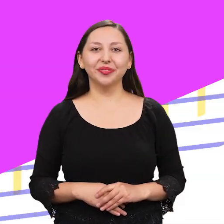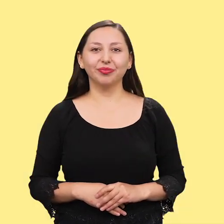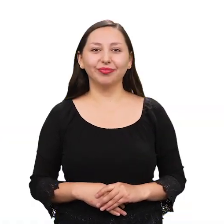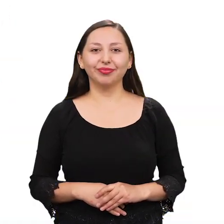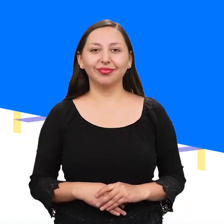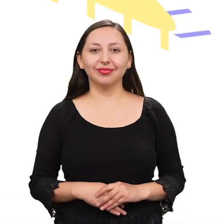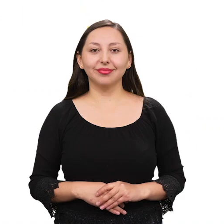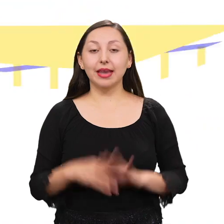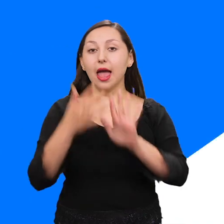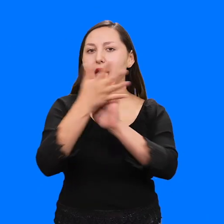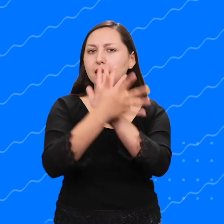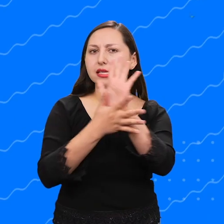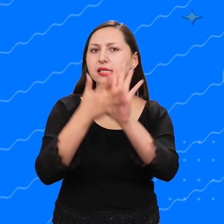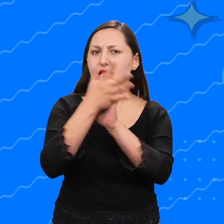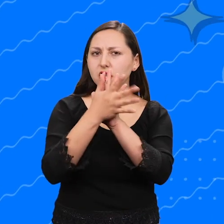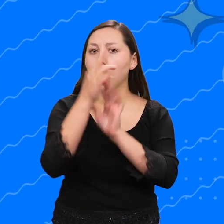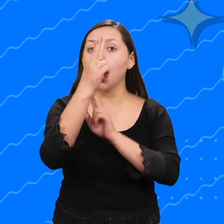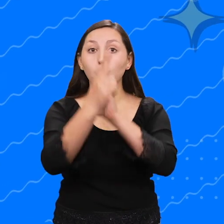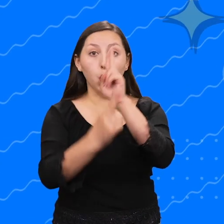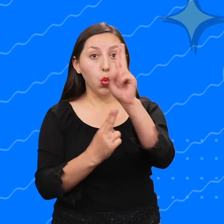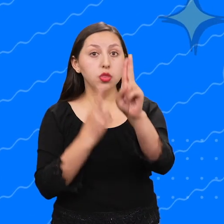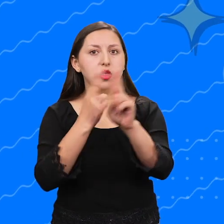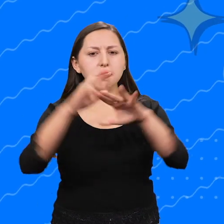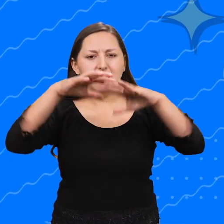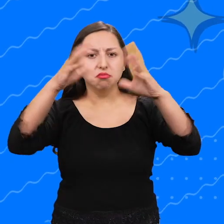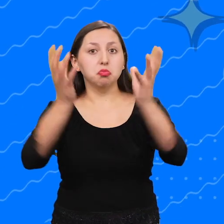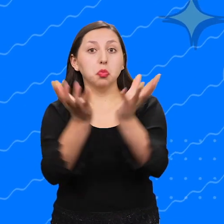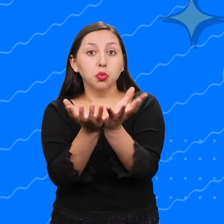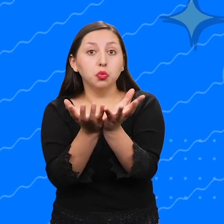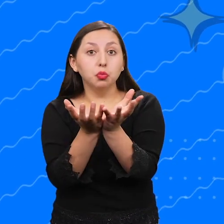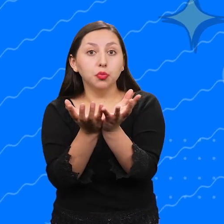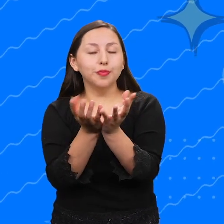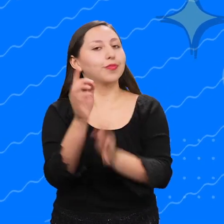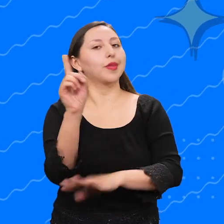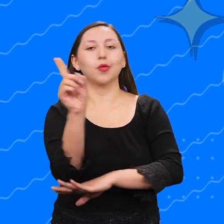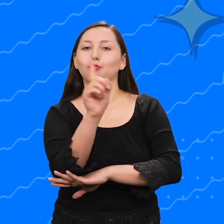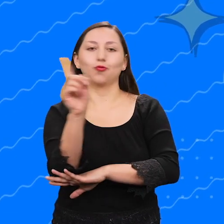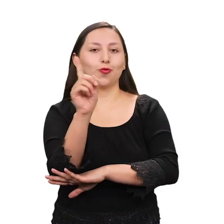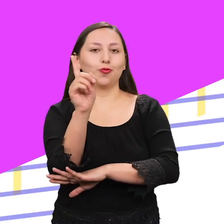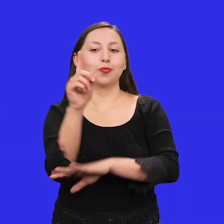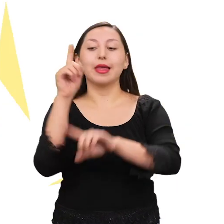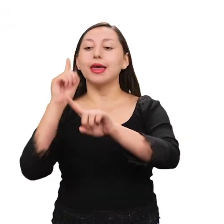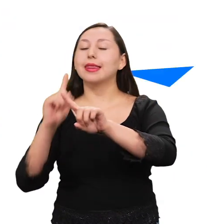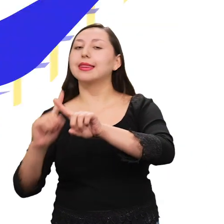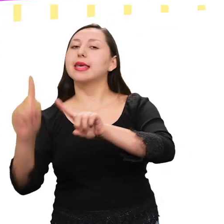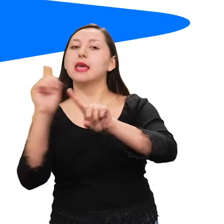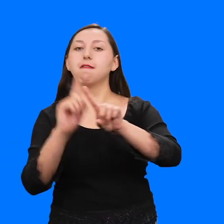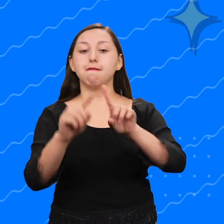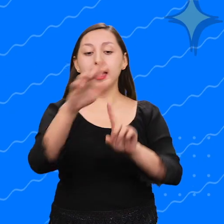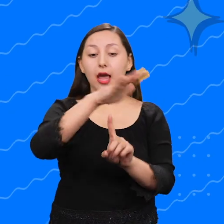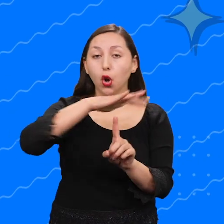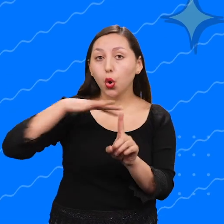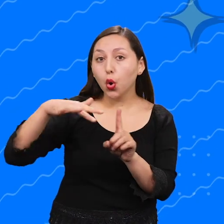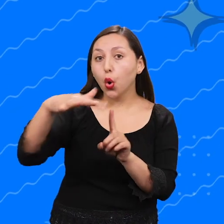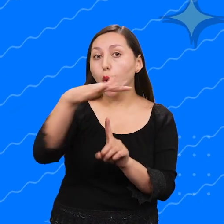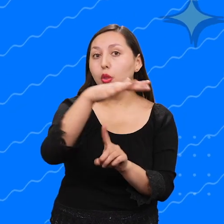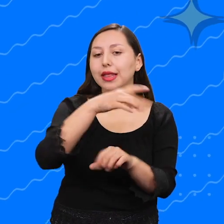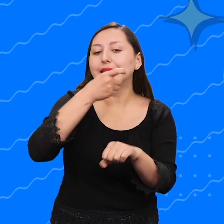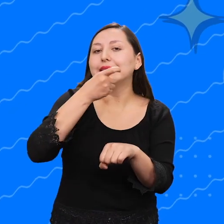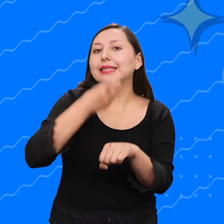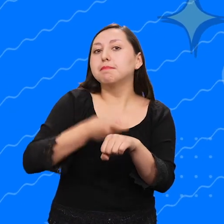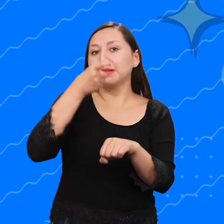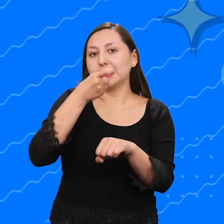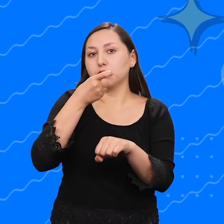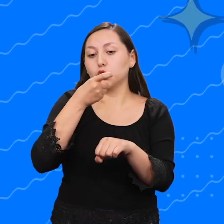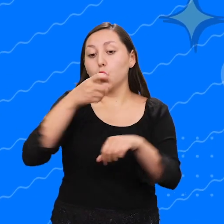Si la lengua de señas es la misma en todo el mundo. No, son diferentes dependiendo de las necesidades lingüísticas de cada